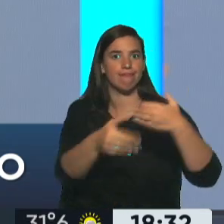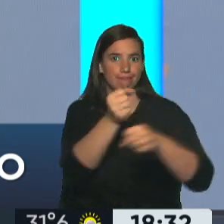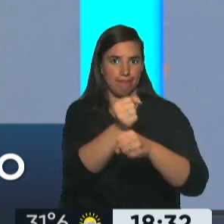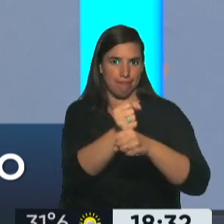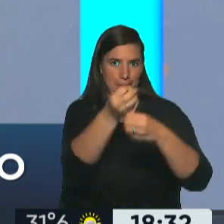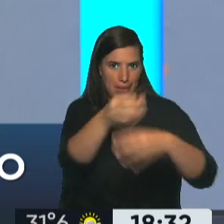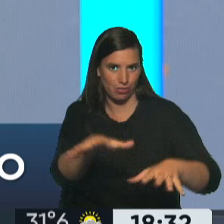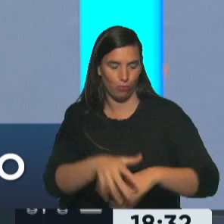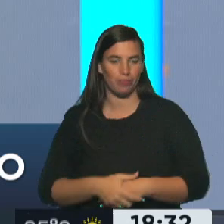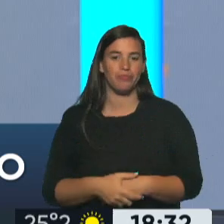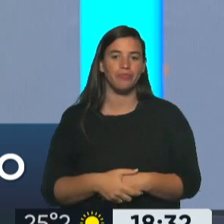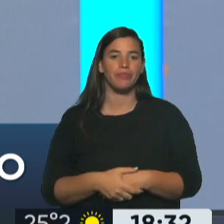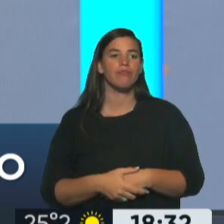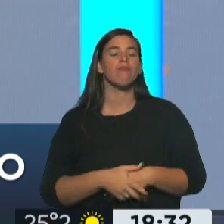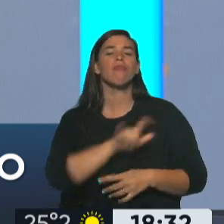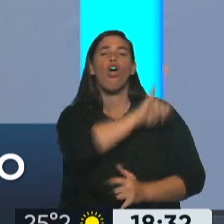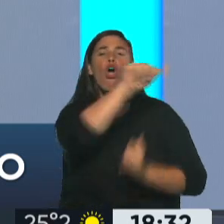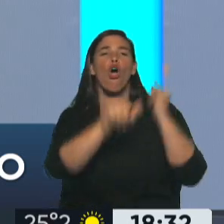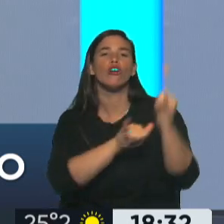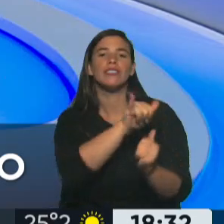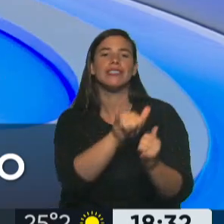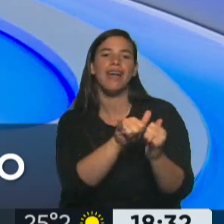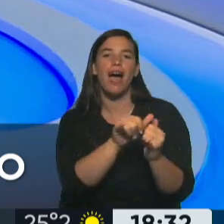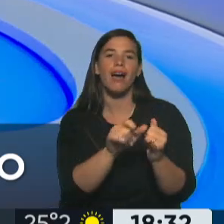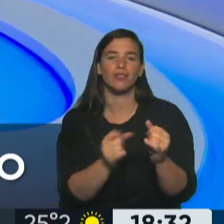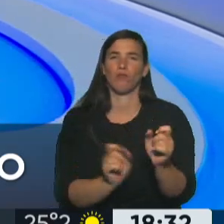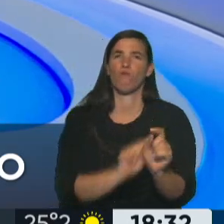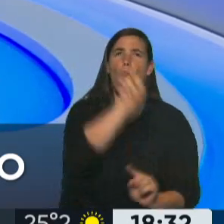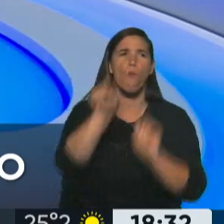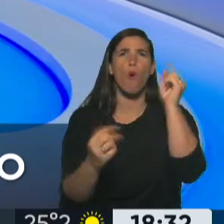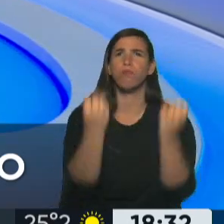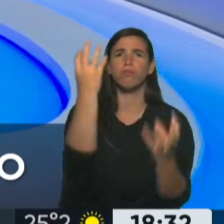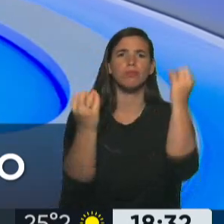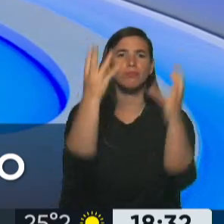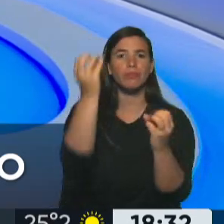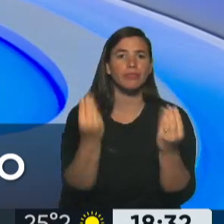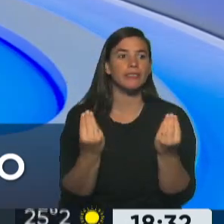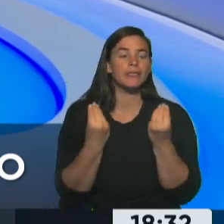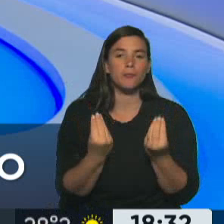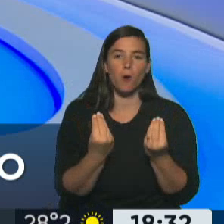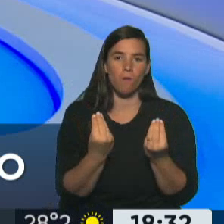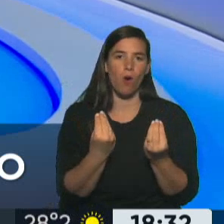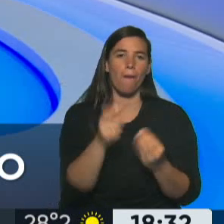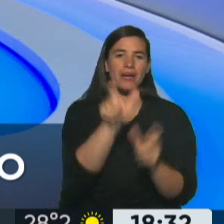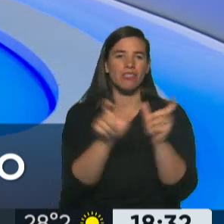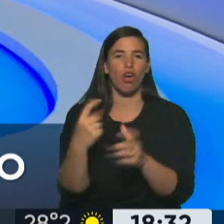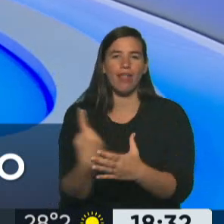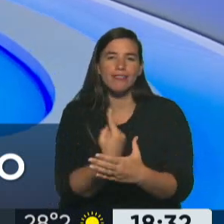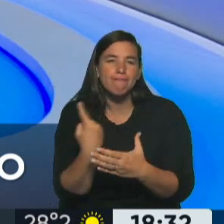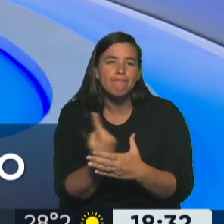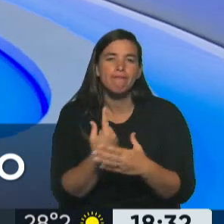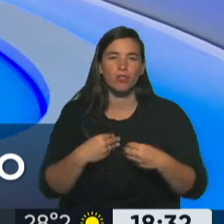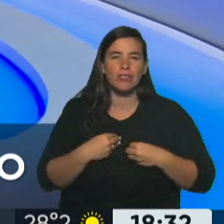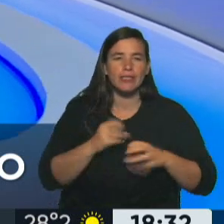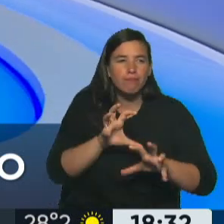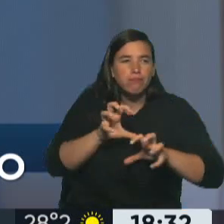que tiene la pirotecnia en las personas con autismo o que tienen alguna hipersensibilidad de los estímulos auditivos?